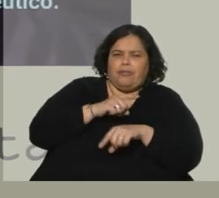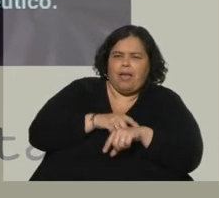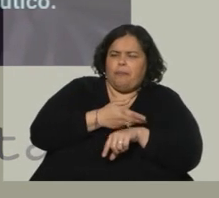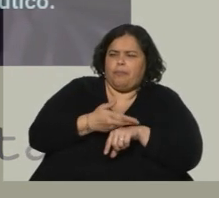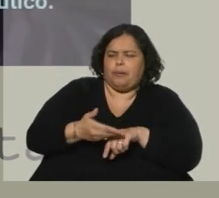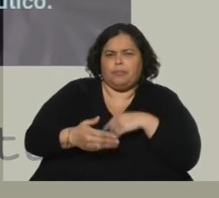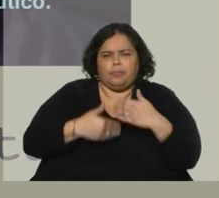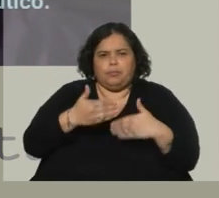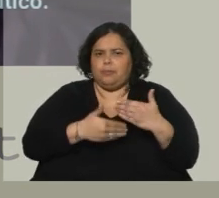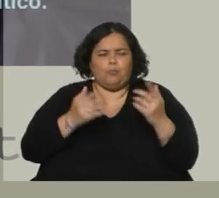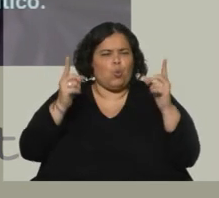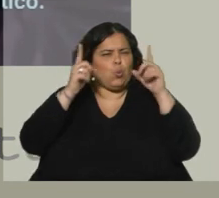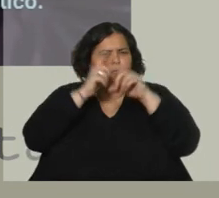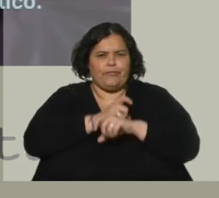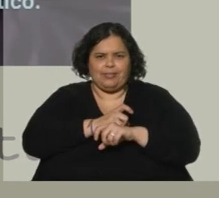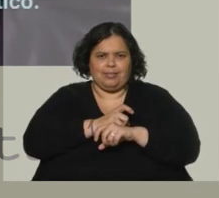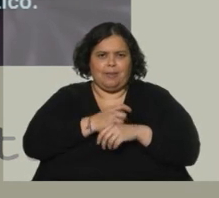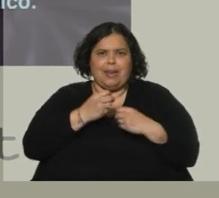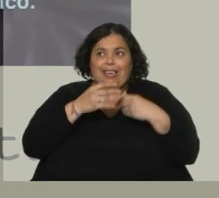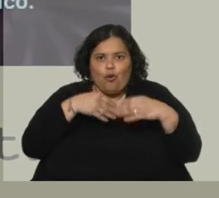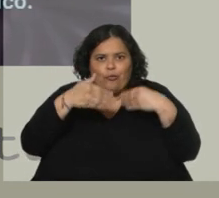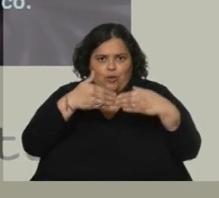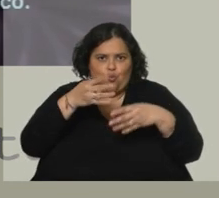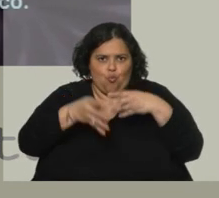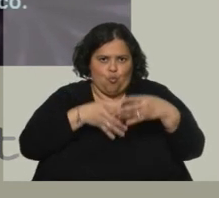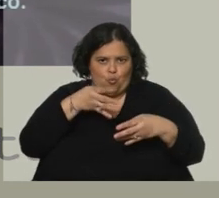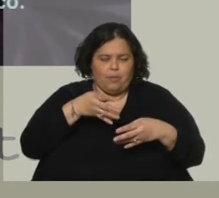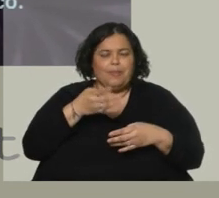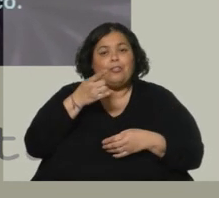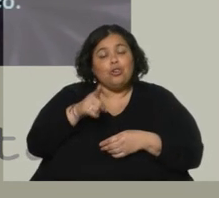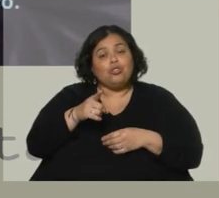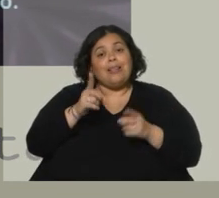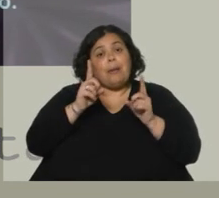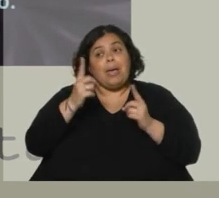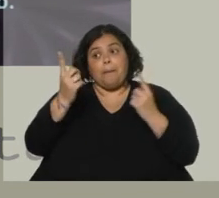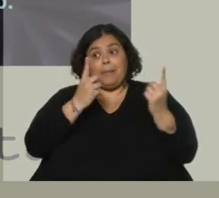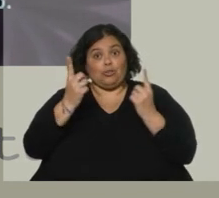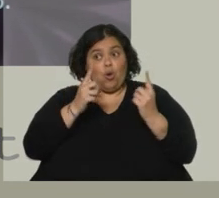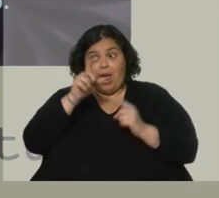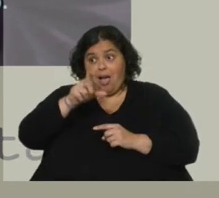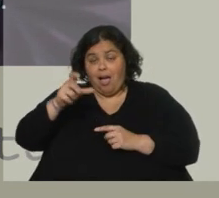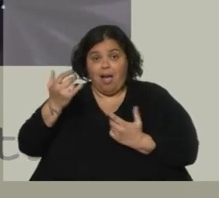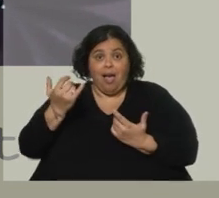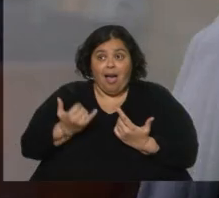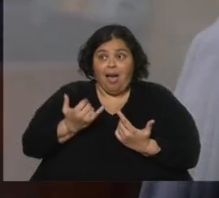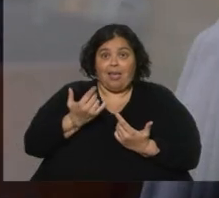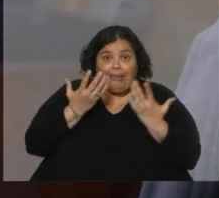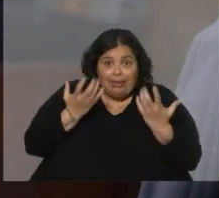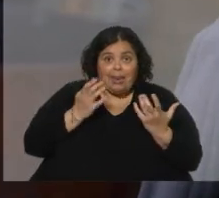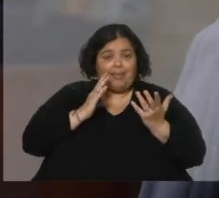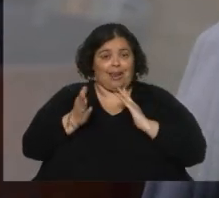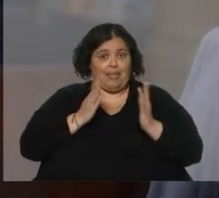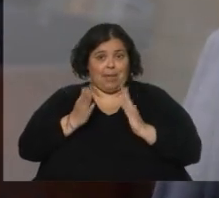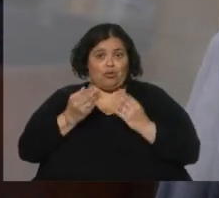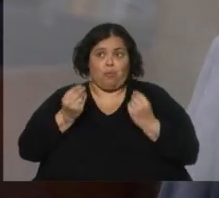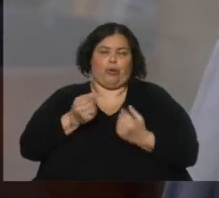a las empresas funcionando, ¿no? Y por otro lado, tenemos a pacientes que están reclamando y eso lo que hace